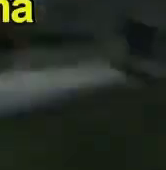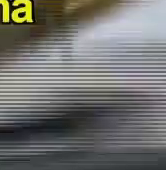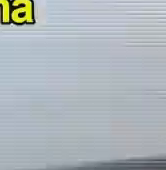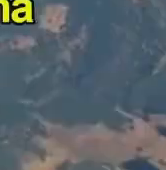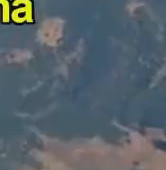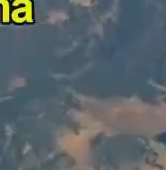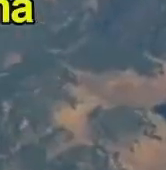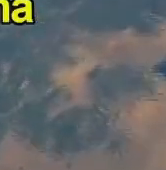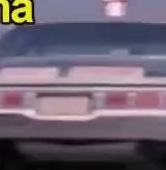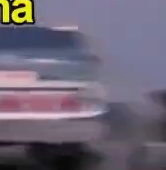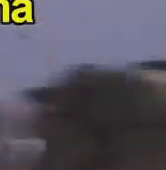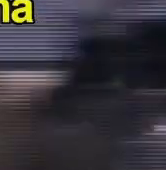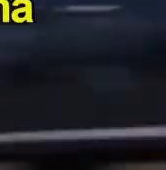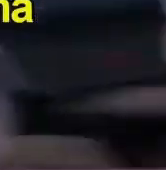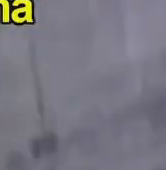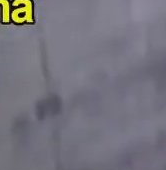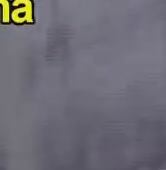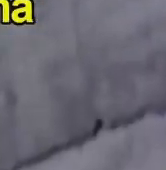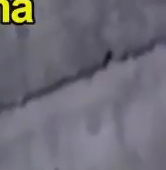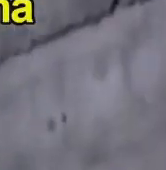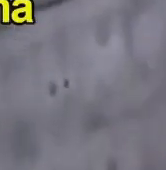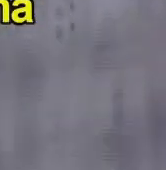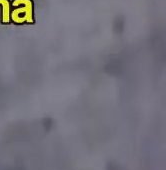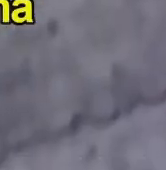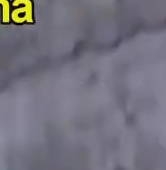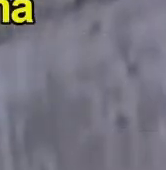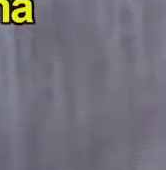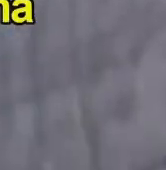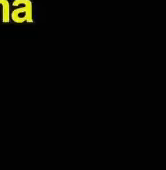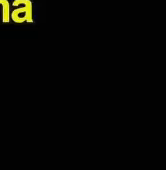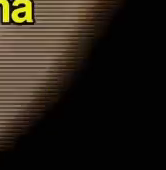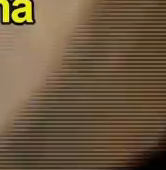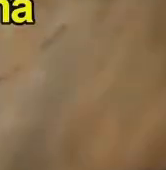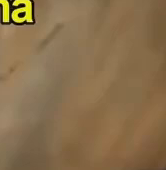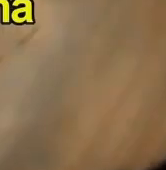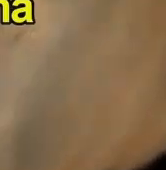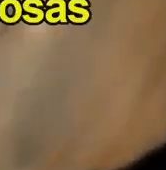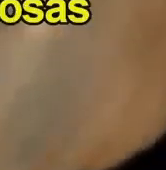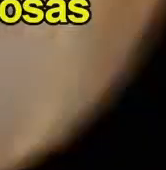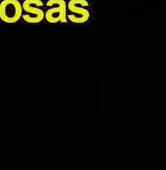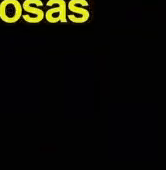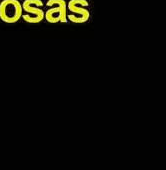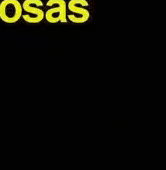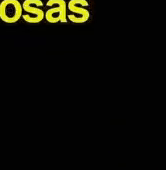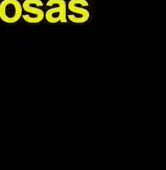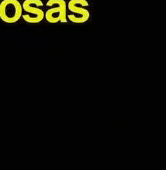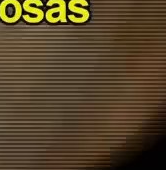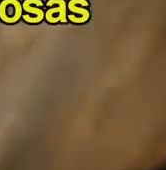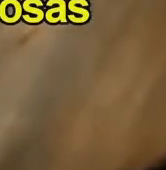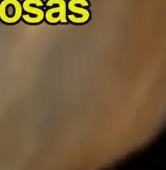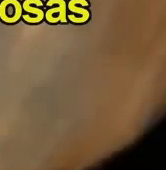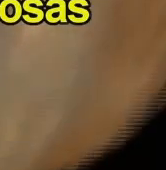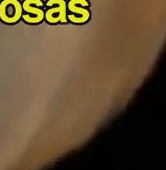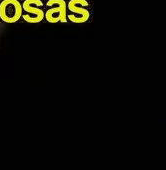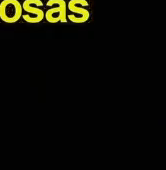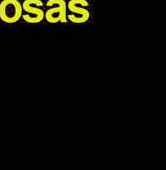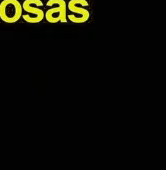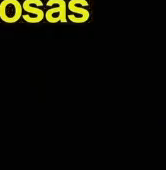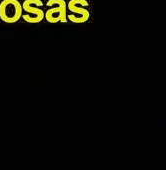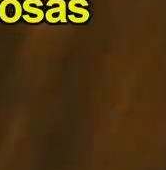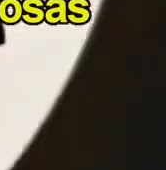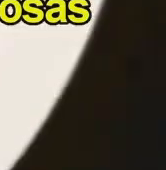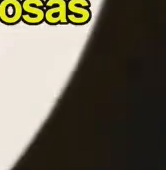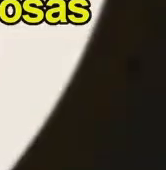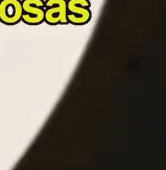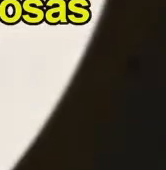Bond se hizo muy famoso como paradigma del género y sus aventuras se tradujeron en todo el mundo, sobre todo gracias a las